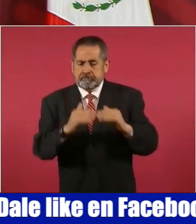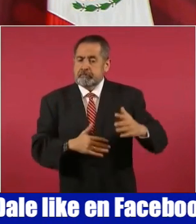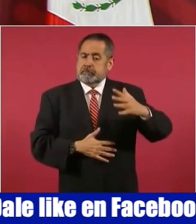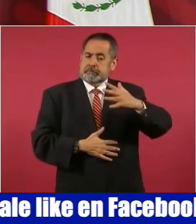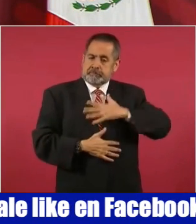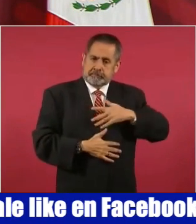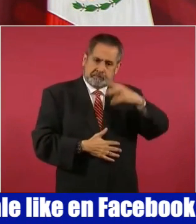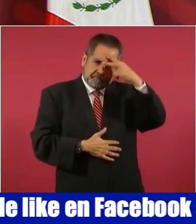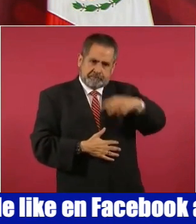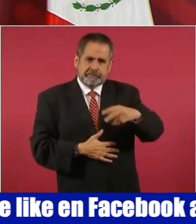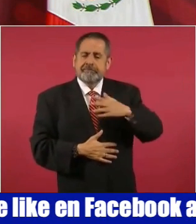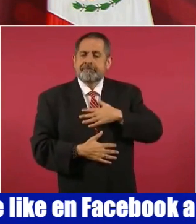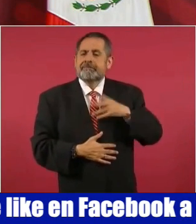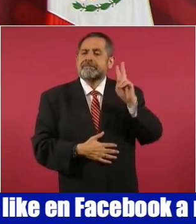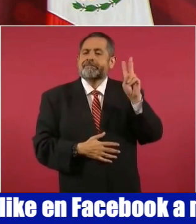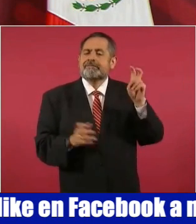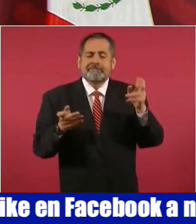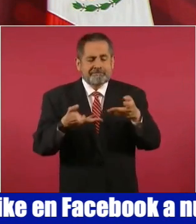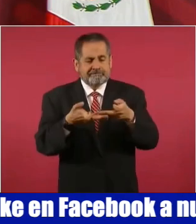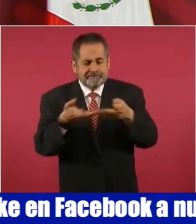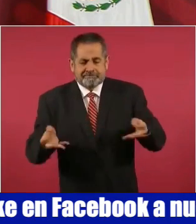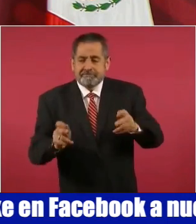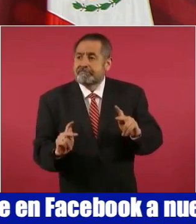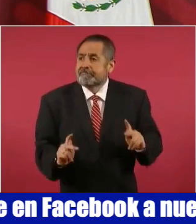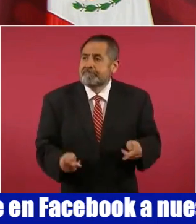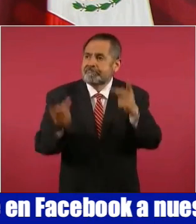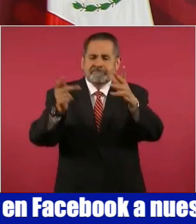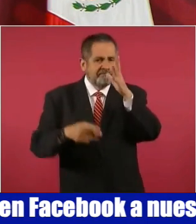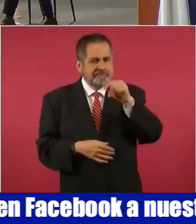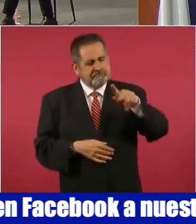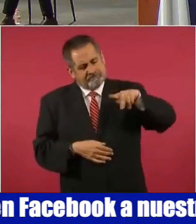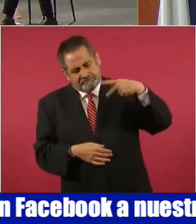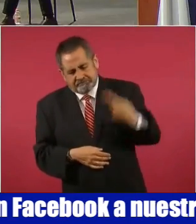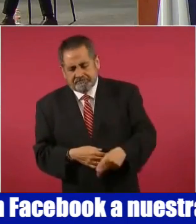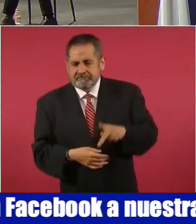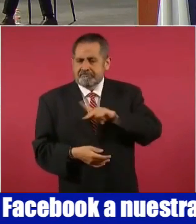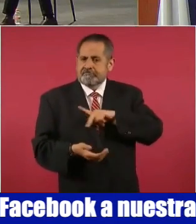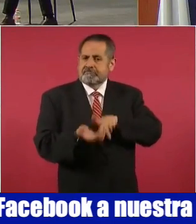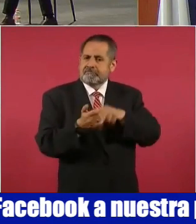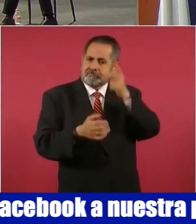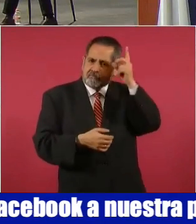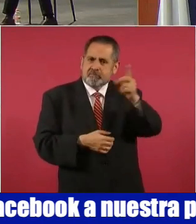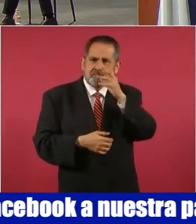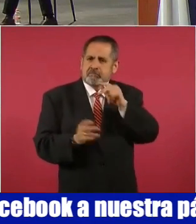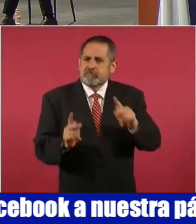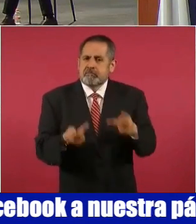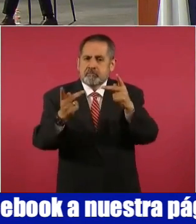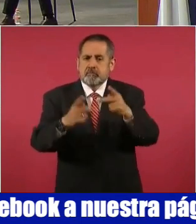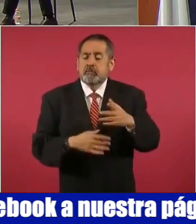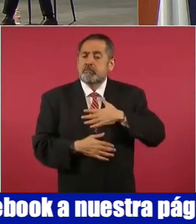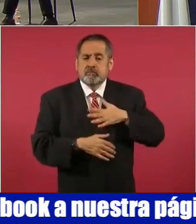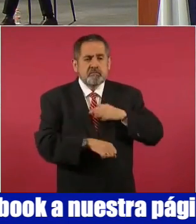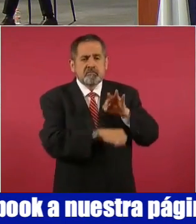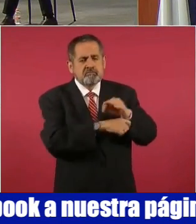patrimonio no se vende. Nuestra prioridad, defender nuestro legado ancestral,